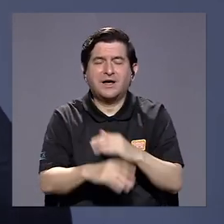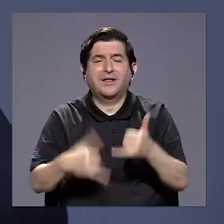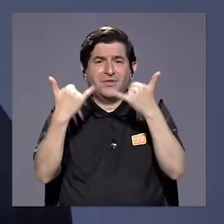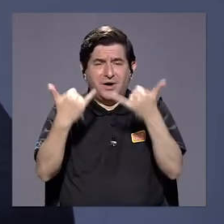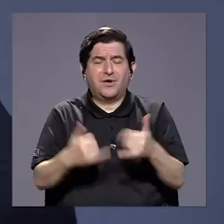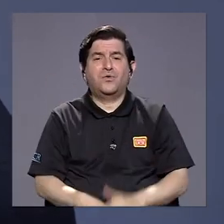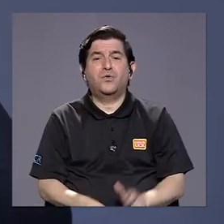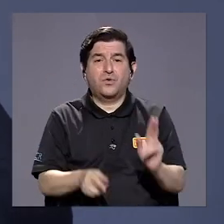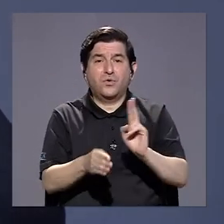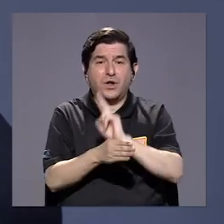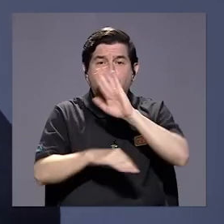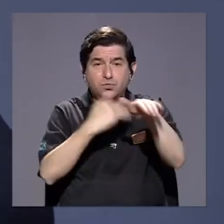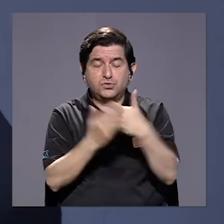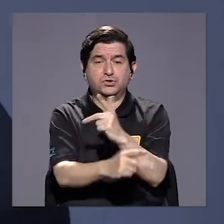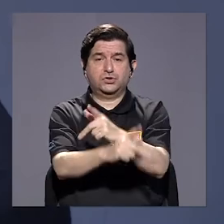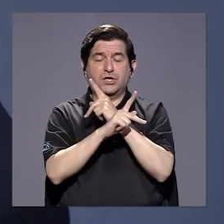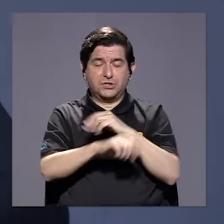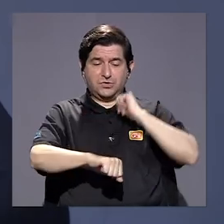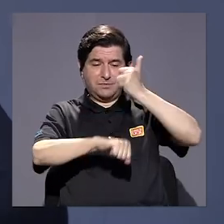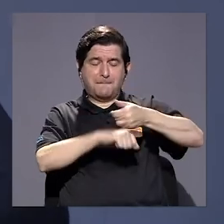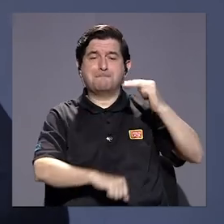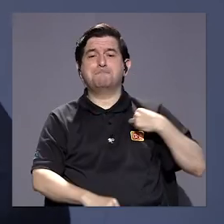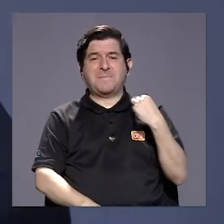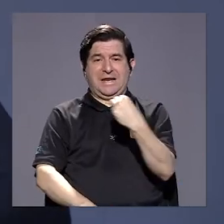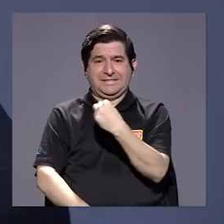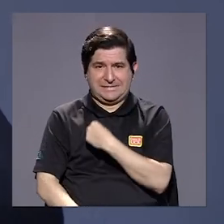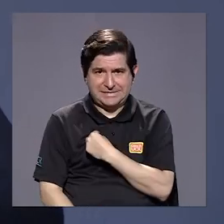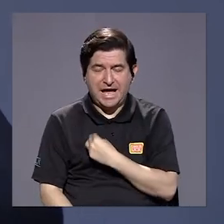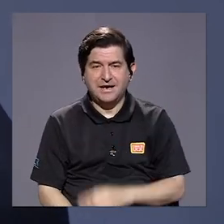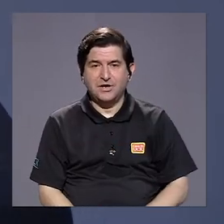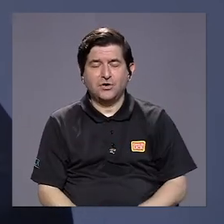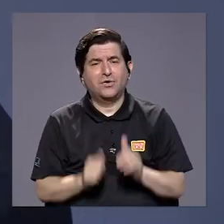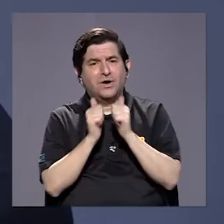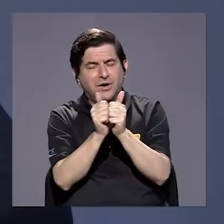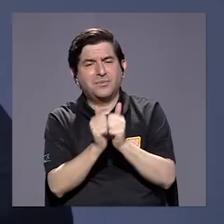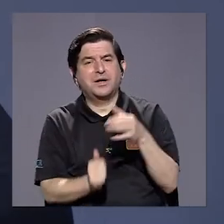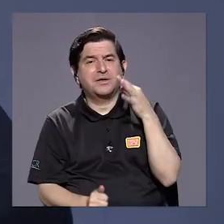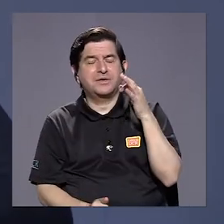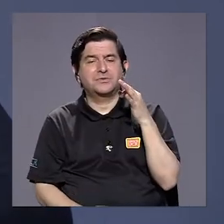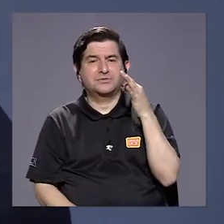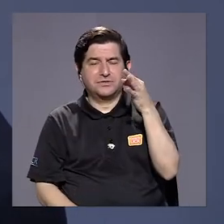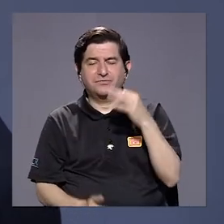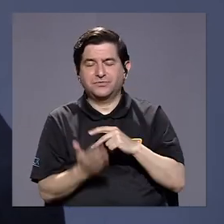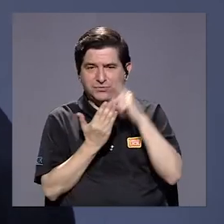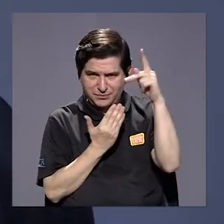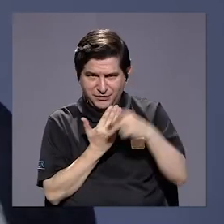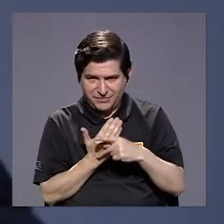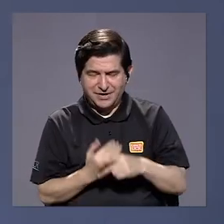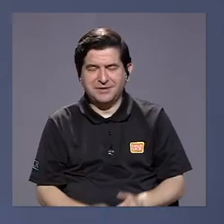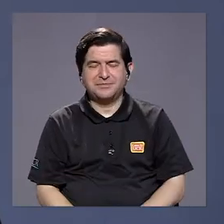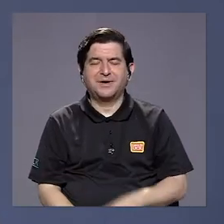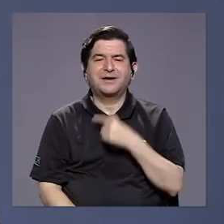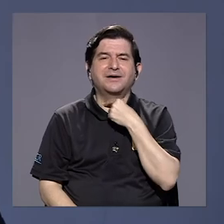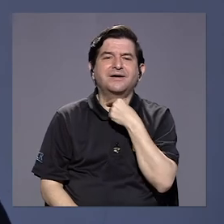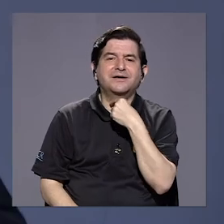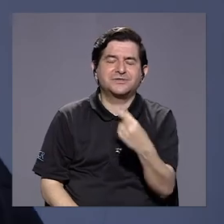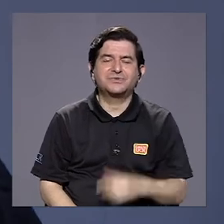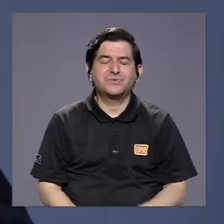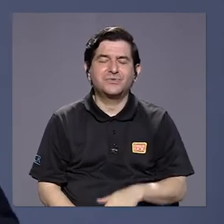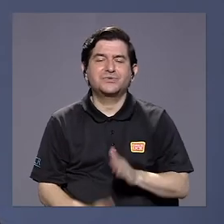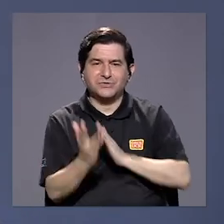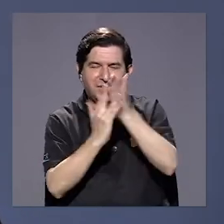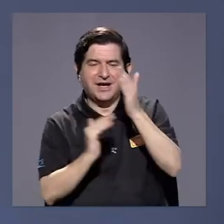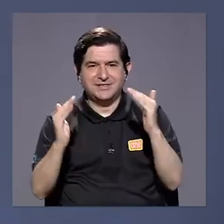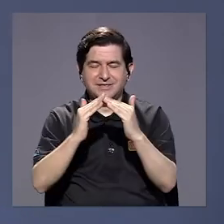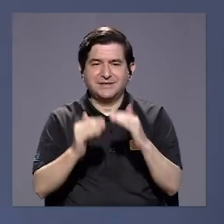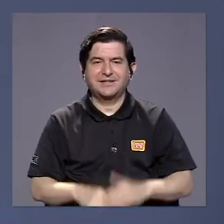utilice todos los mecanismos de protección que ha establecido el ministerio y acompáñanos en nuestra programación es un placer estar hasta su